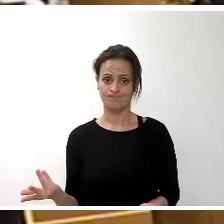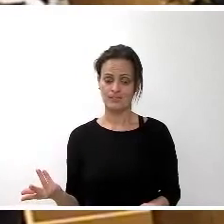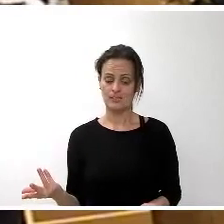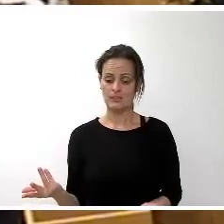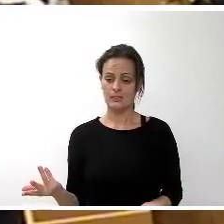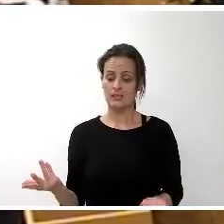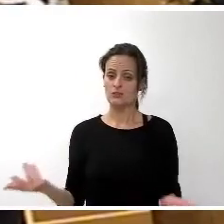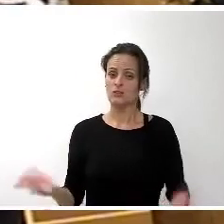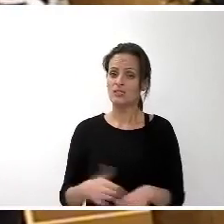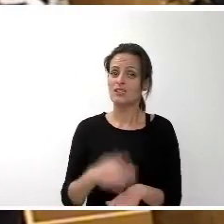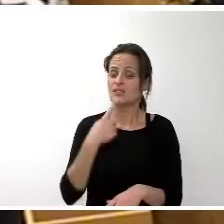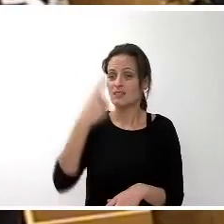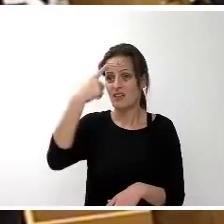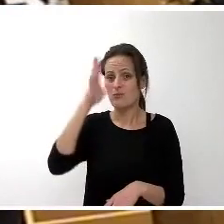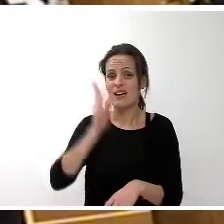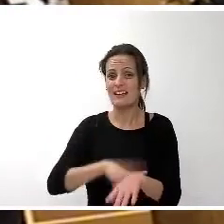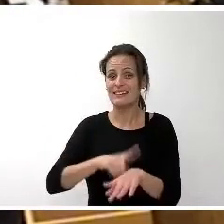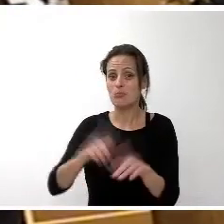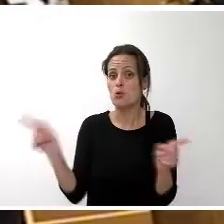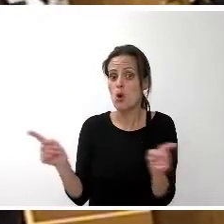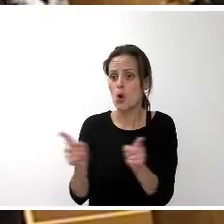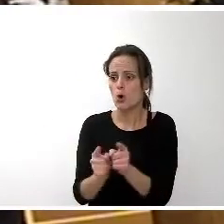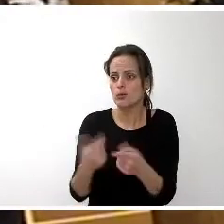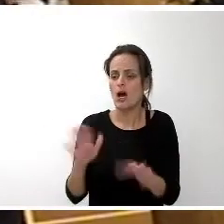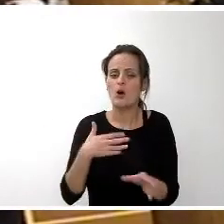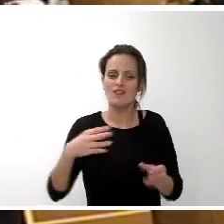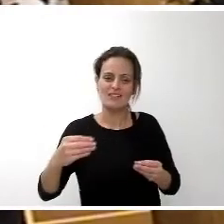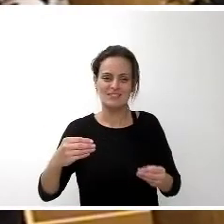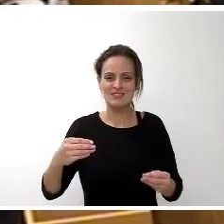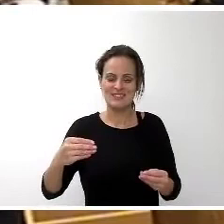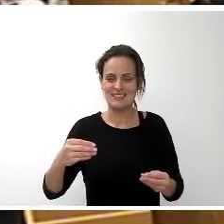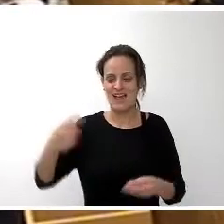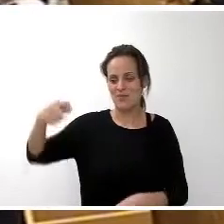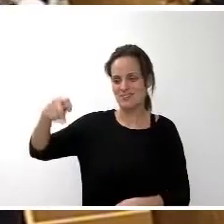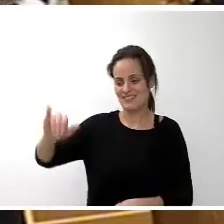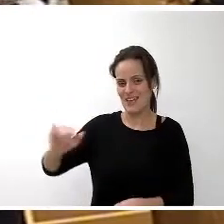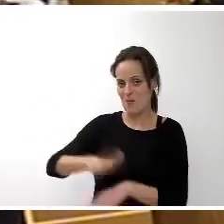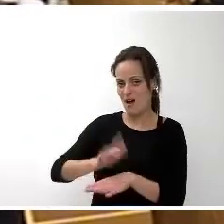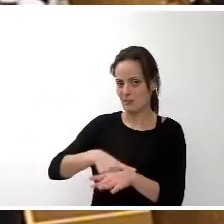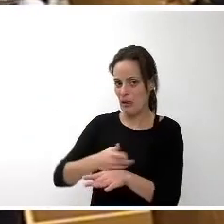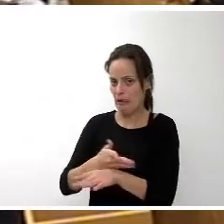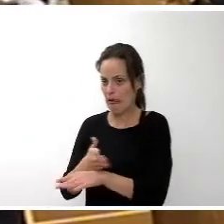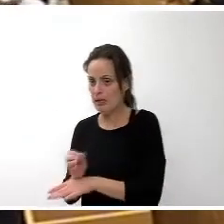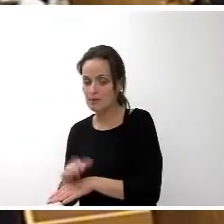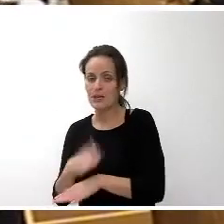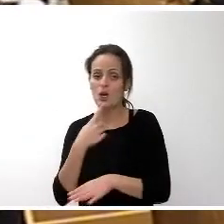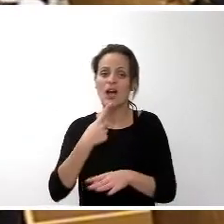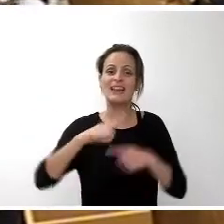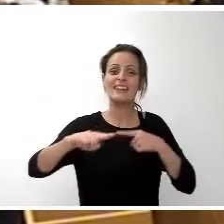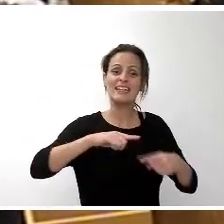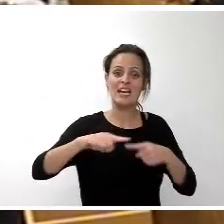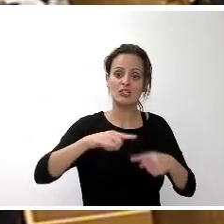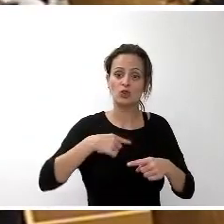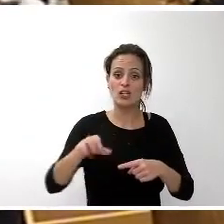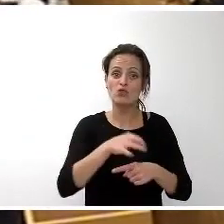queda corto el tiempo disponible y eso a pesar de la flexibilidad que ha tenido el señor presidente el director insular de Hacienda dispuso de cerca de una